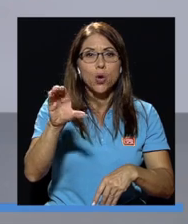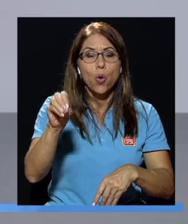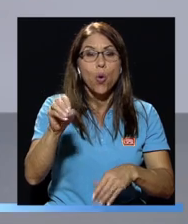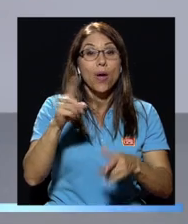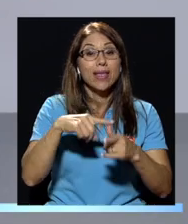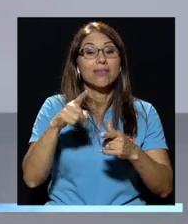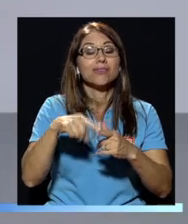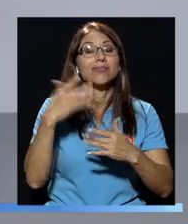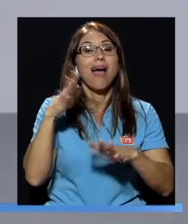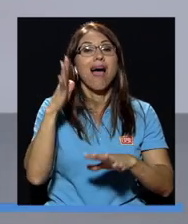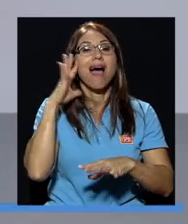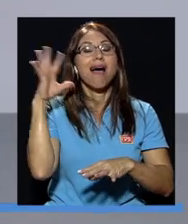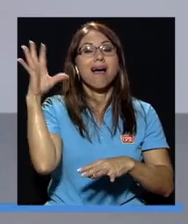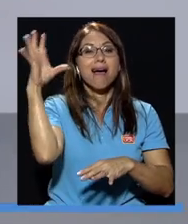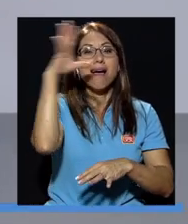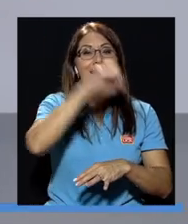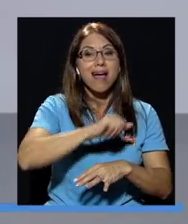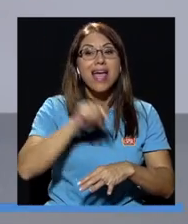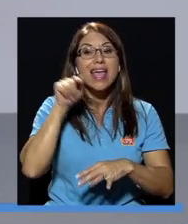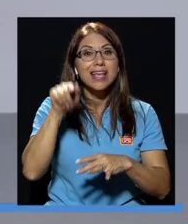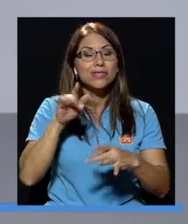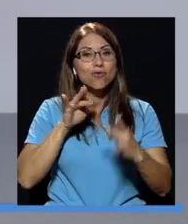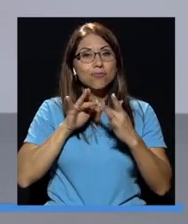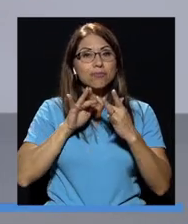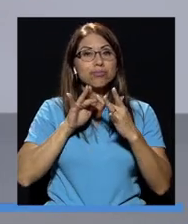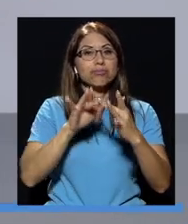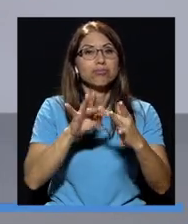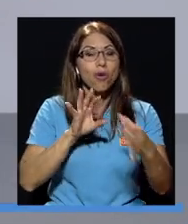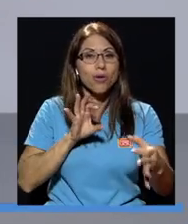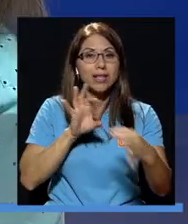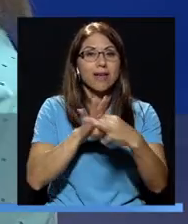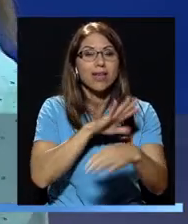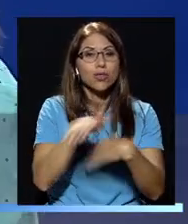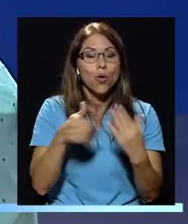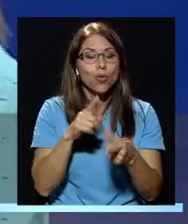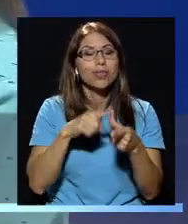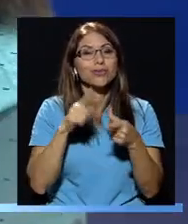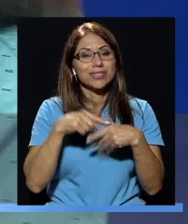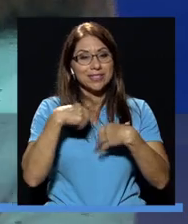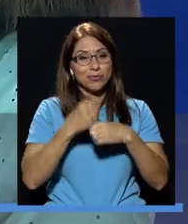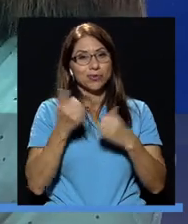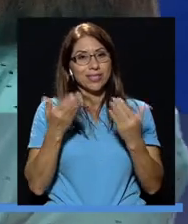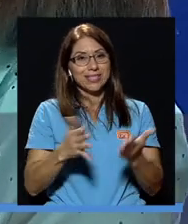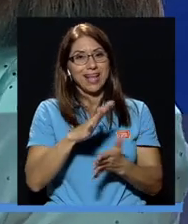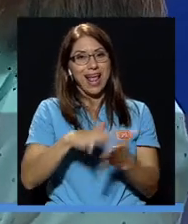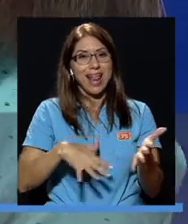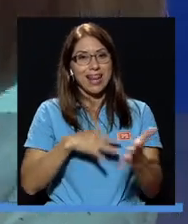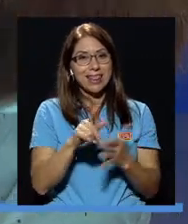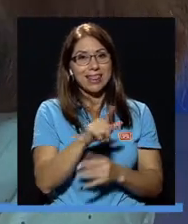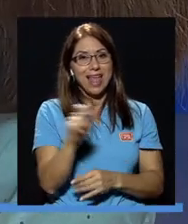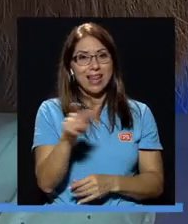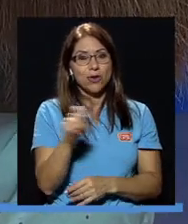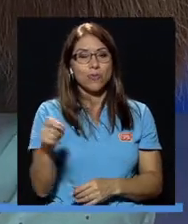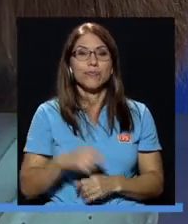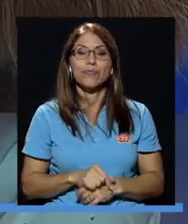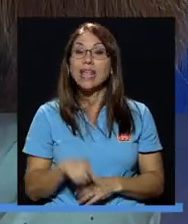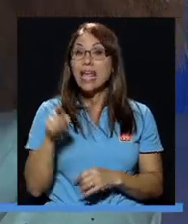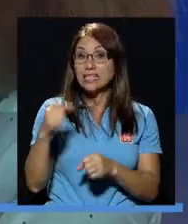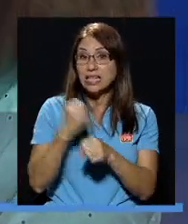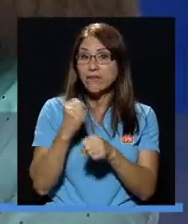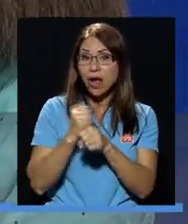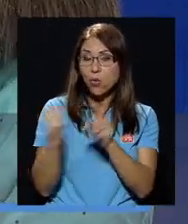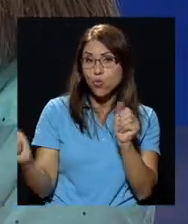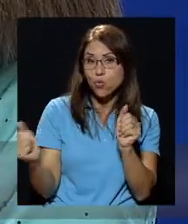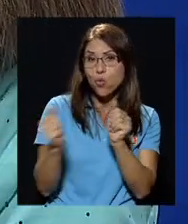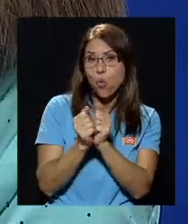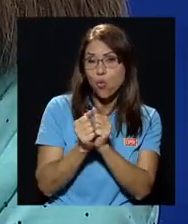que conectaba todo y de ahí partimos para producir este calendario. David, ¿y cómo se da este trabajo en conjunto con el proyecto